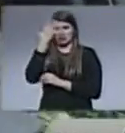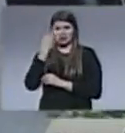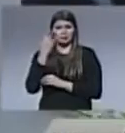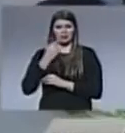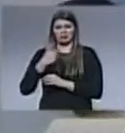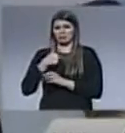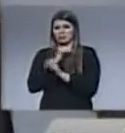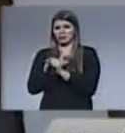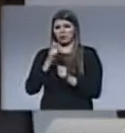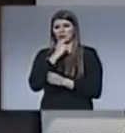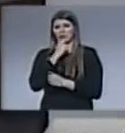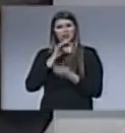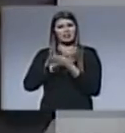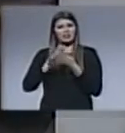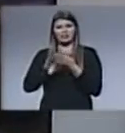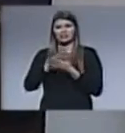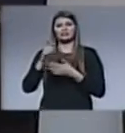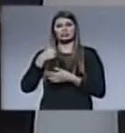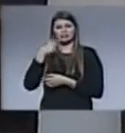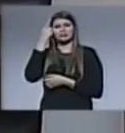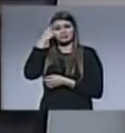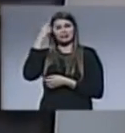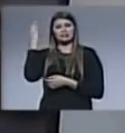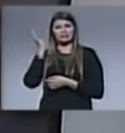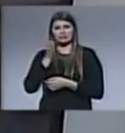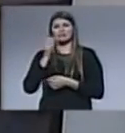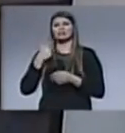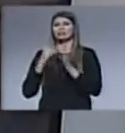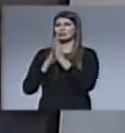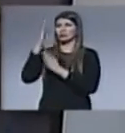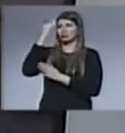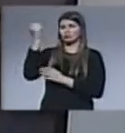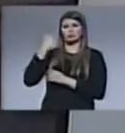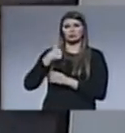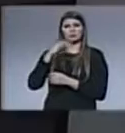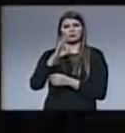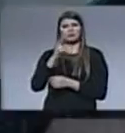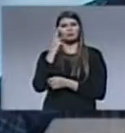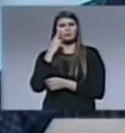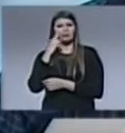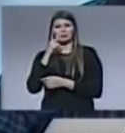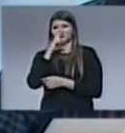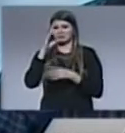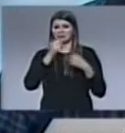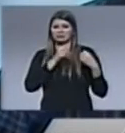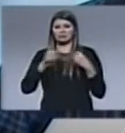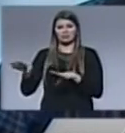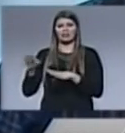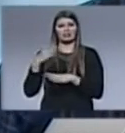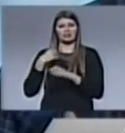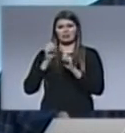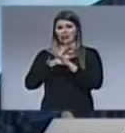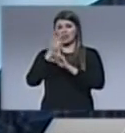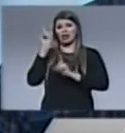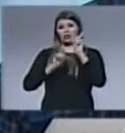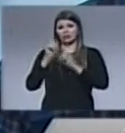puedo nunca dudar, y sé que ese llamado es fuerte. Nunca tuve dificultad de querer dejar el ministerio, claro, a veces